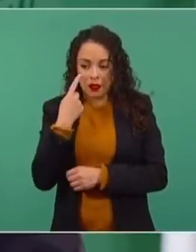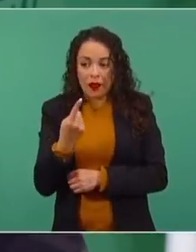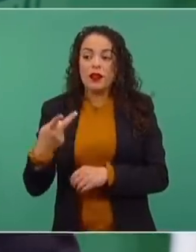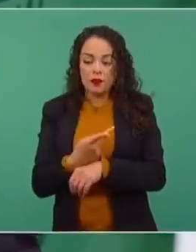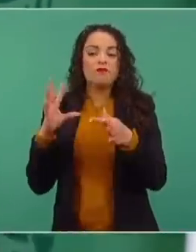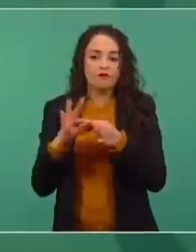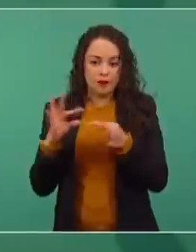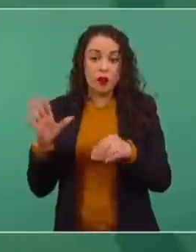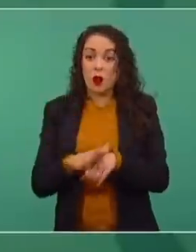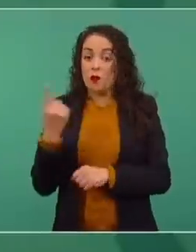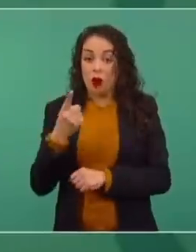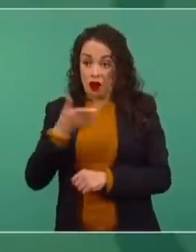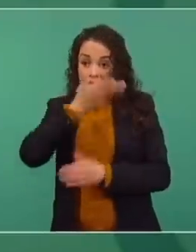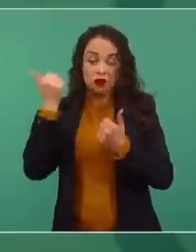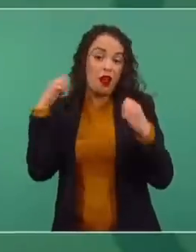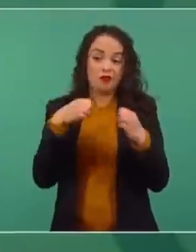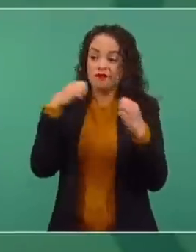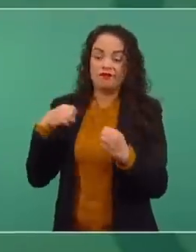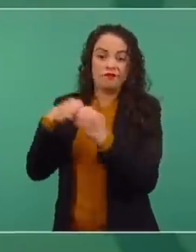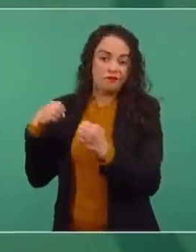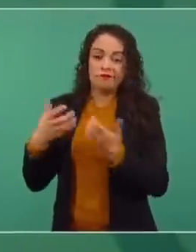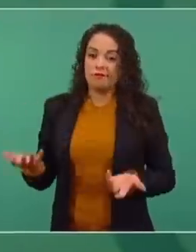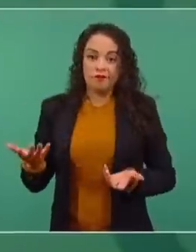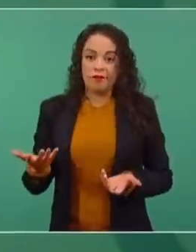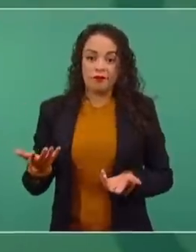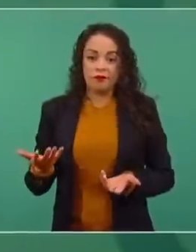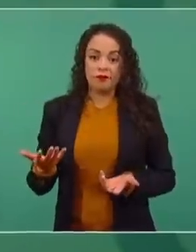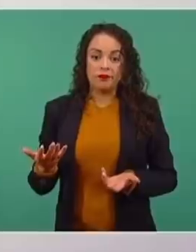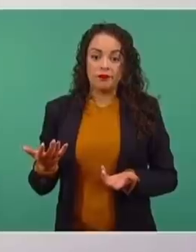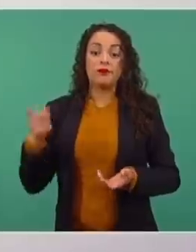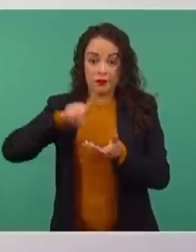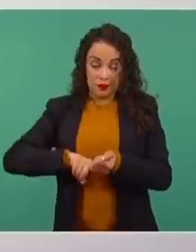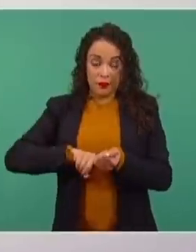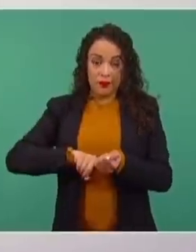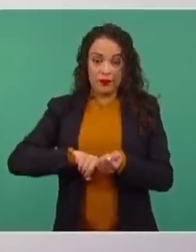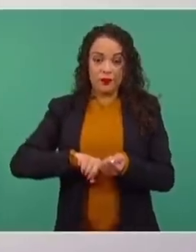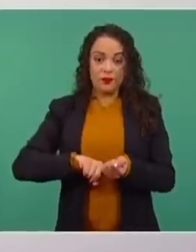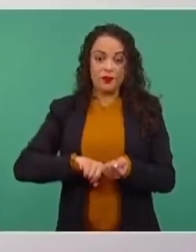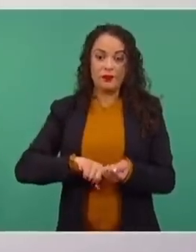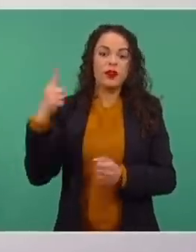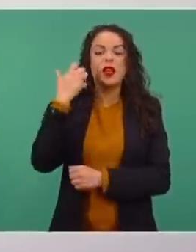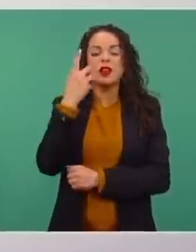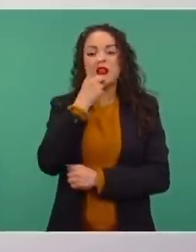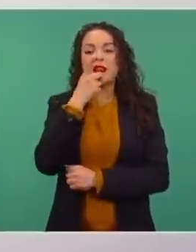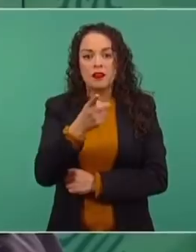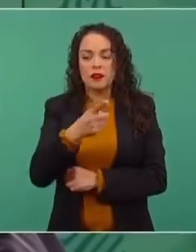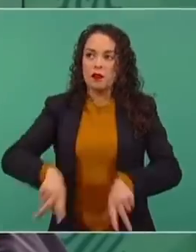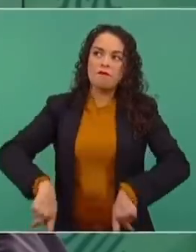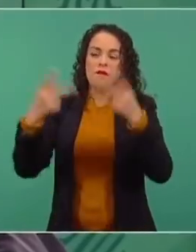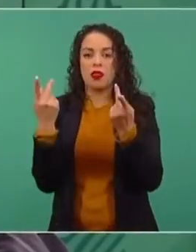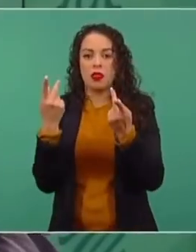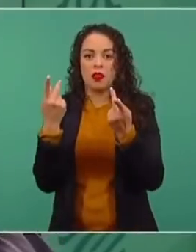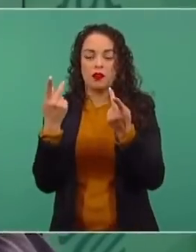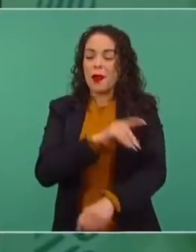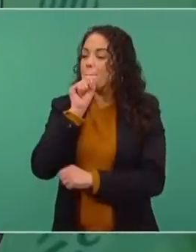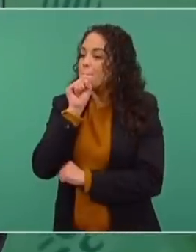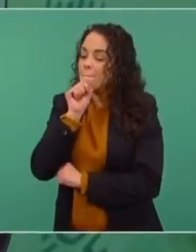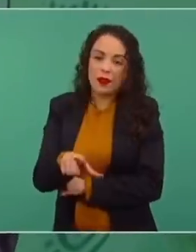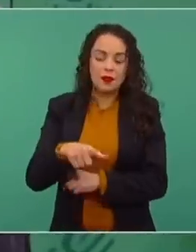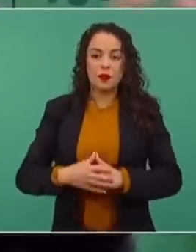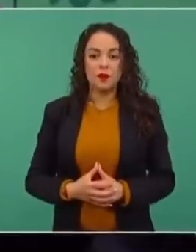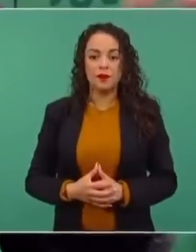engañaron, porque no se sabía qué significaba, qué representaba la privatización de una empresa pública.